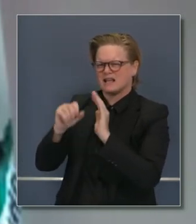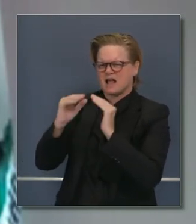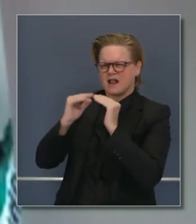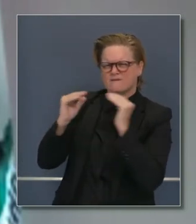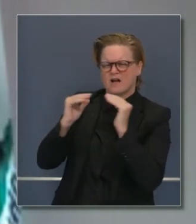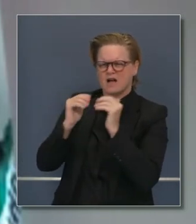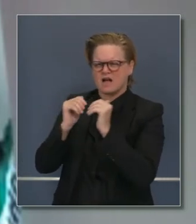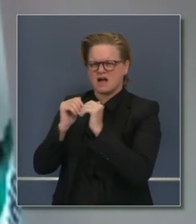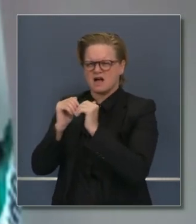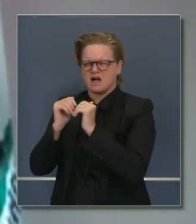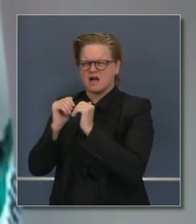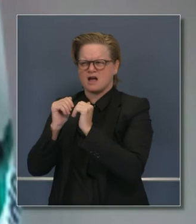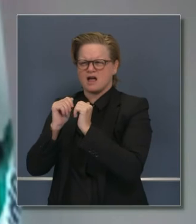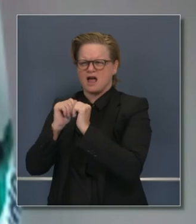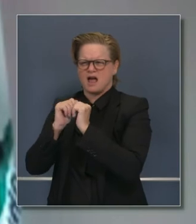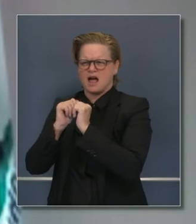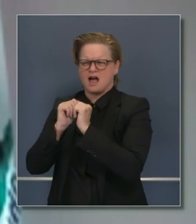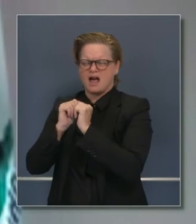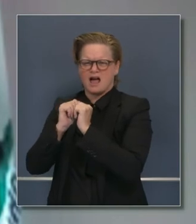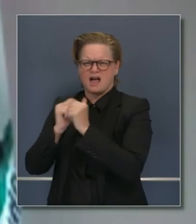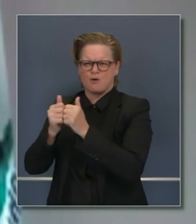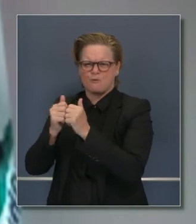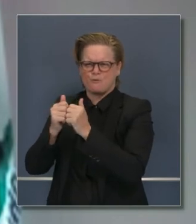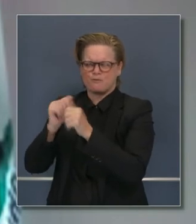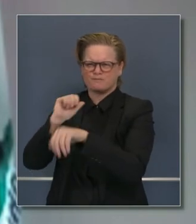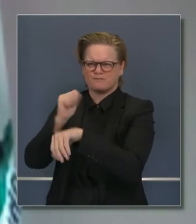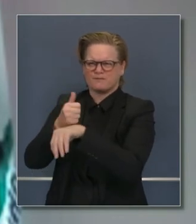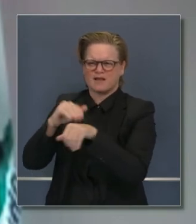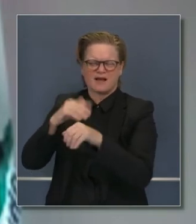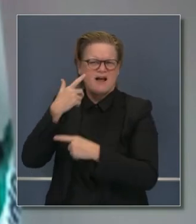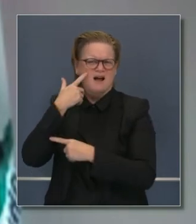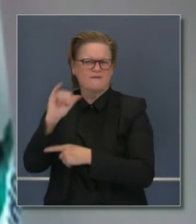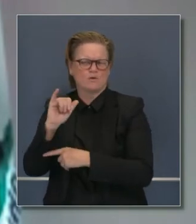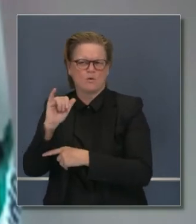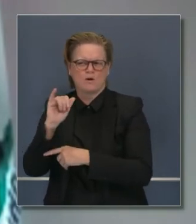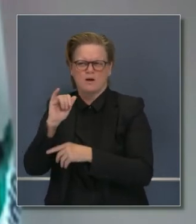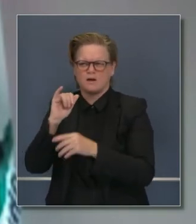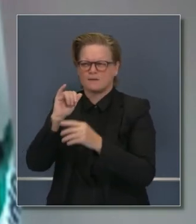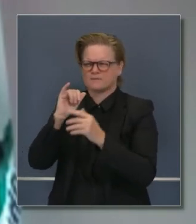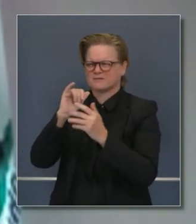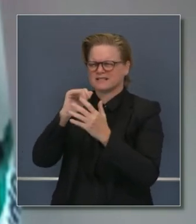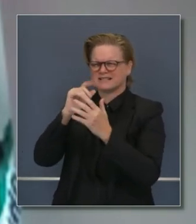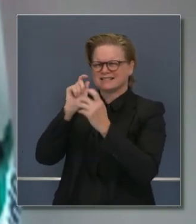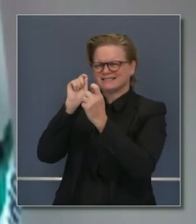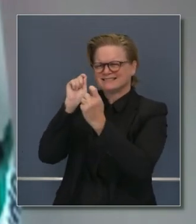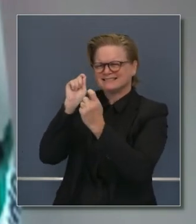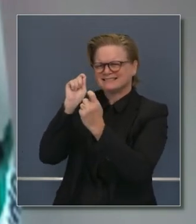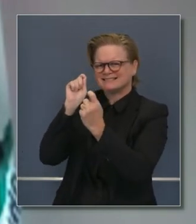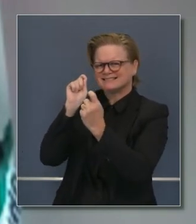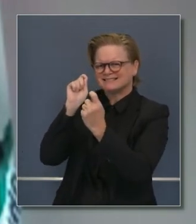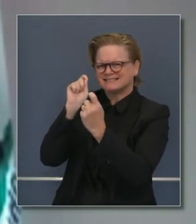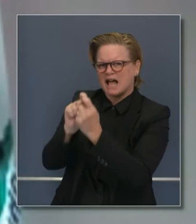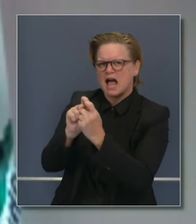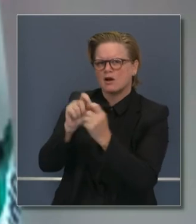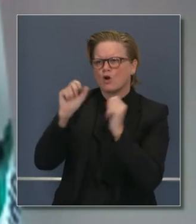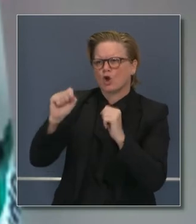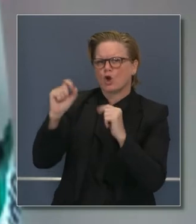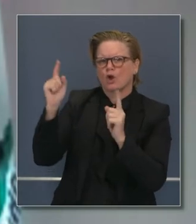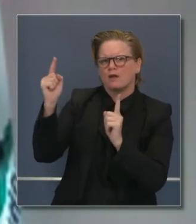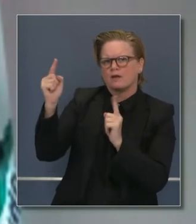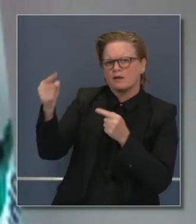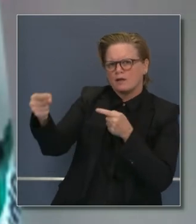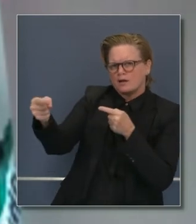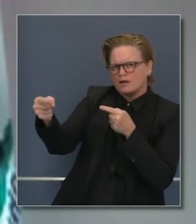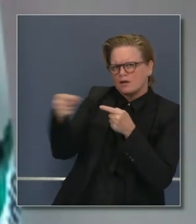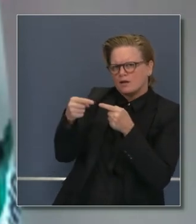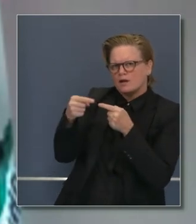estatales para precisar cómo se implementará esto en California. Y estaremos considerando estos cambios precisos a esta instrucción de